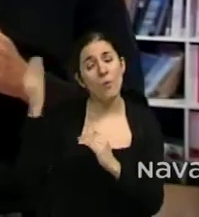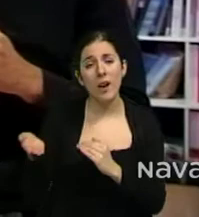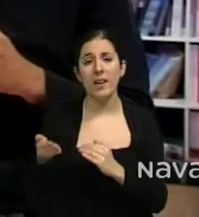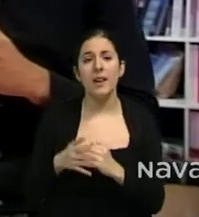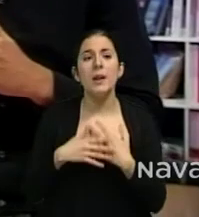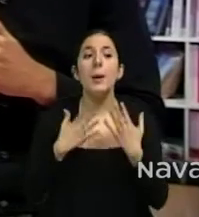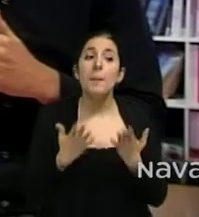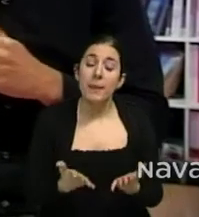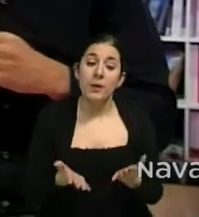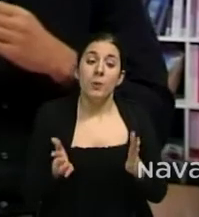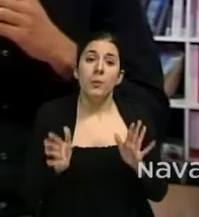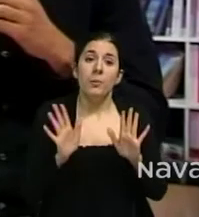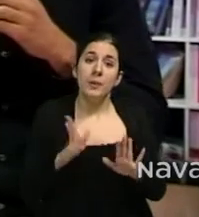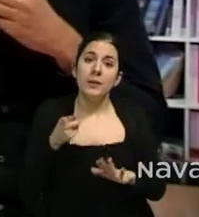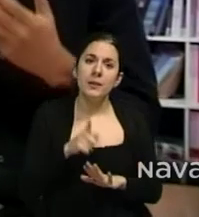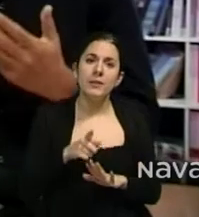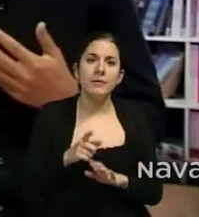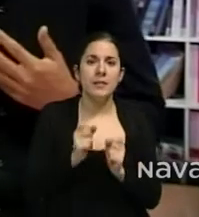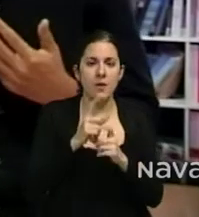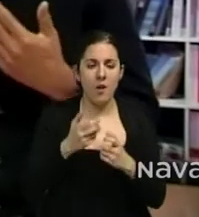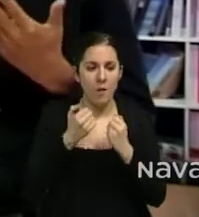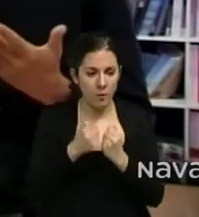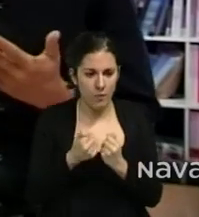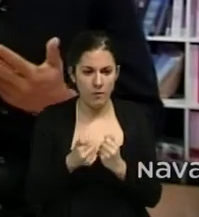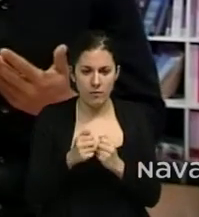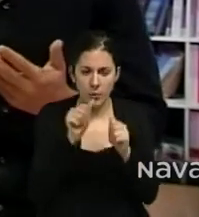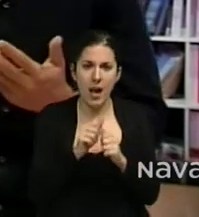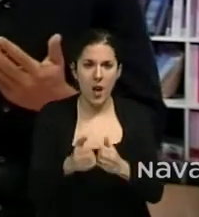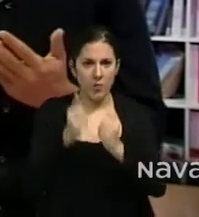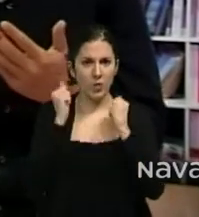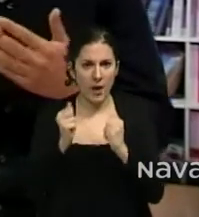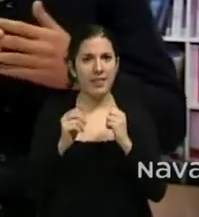potente, salir de una manera ordenada.